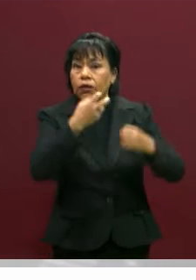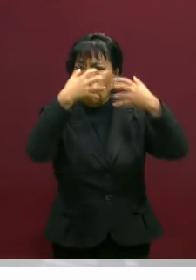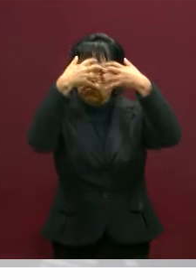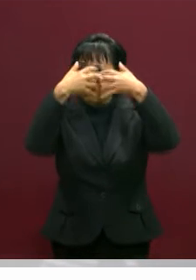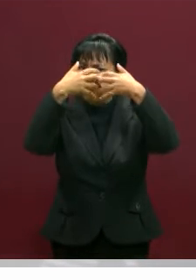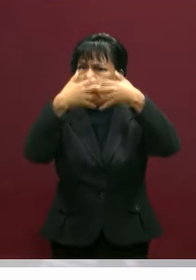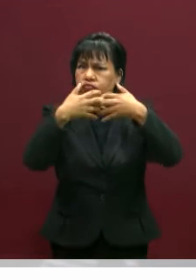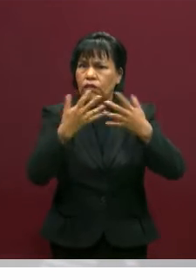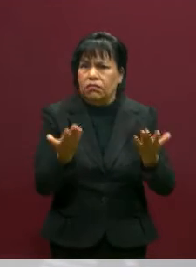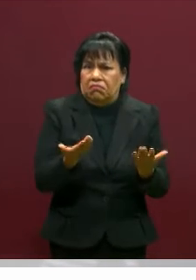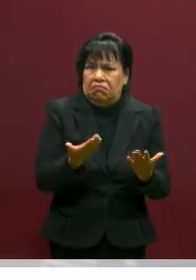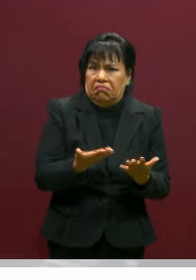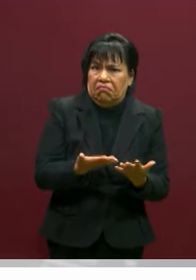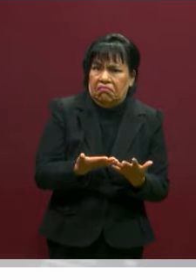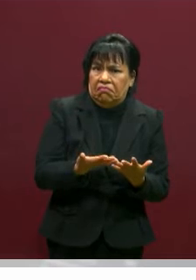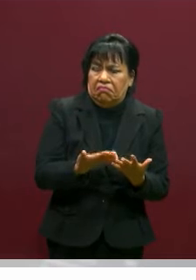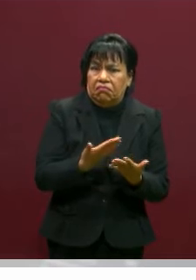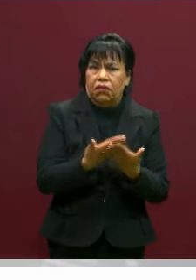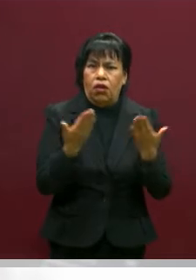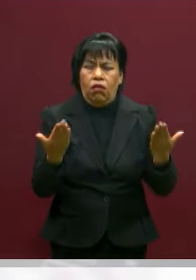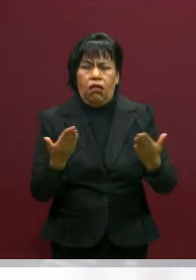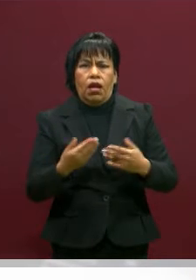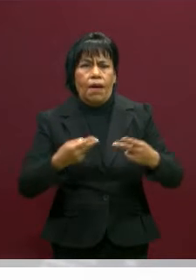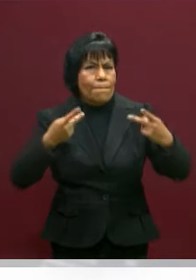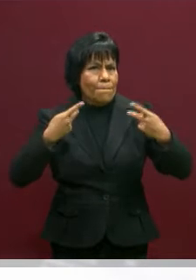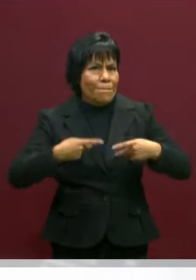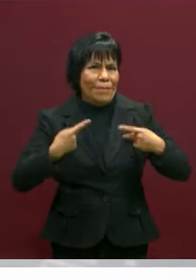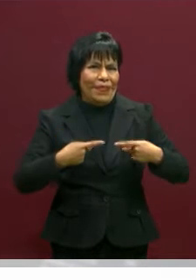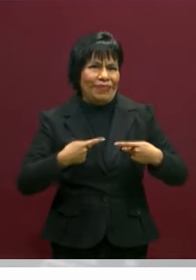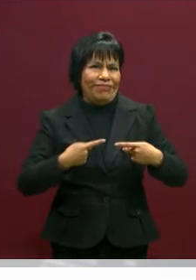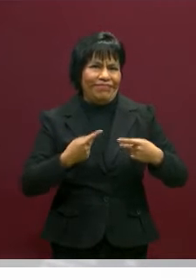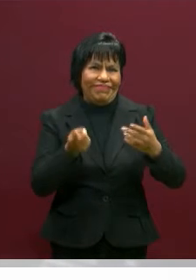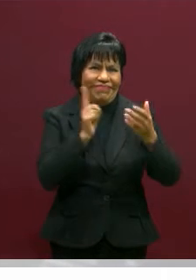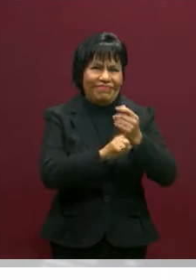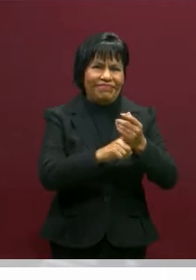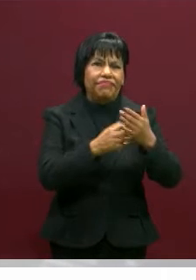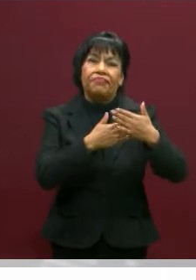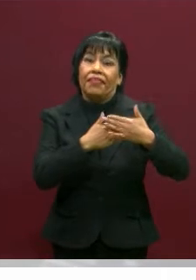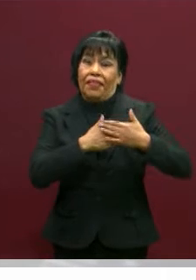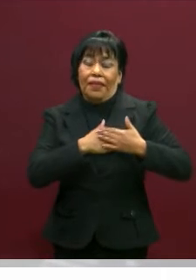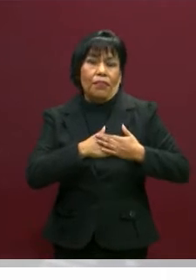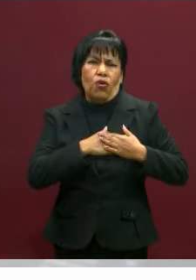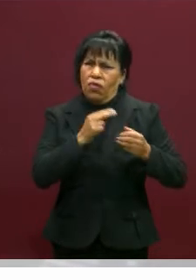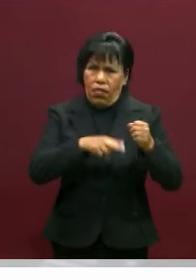límbico. Entonces, somos seres amorosos por naturaleza.